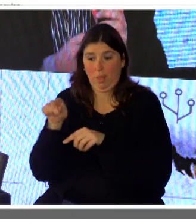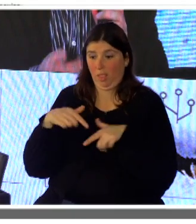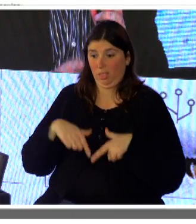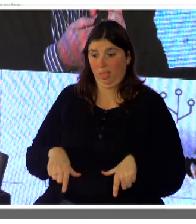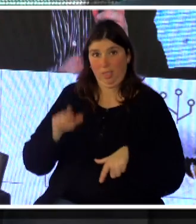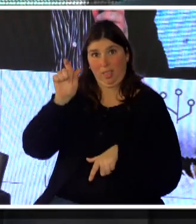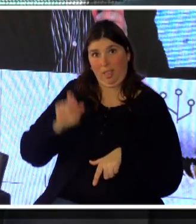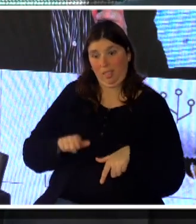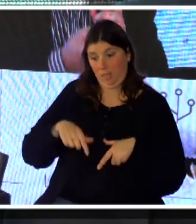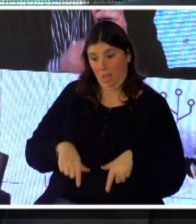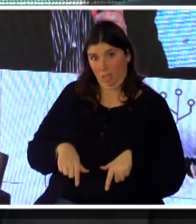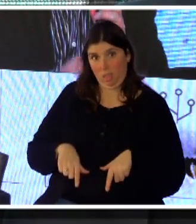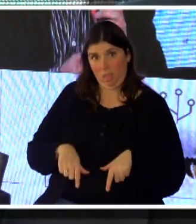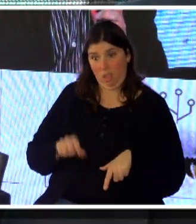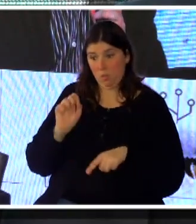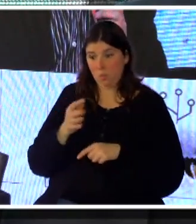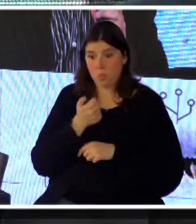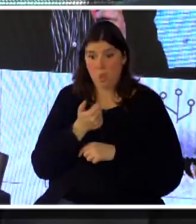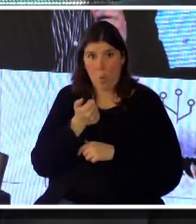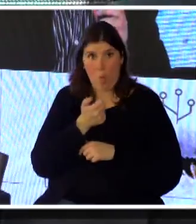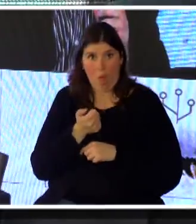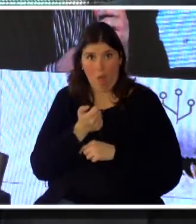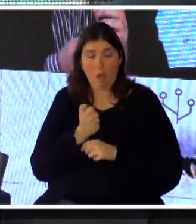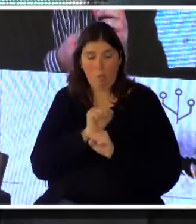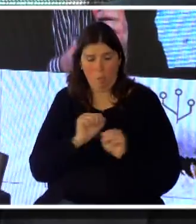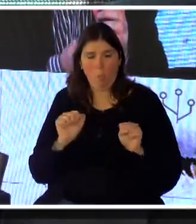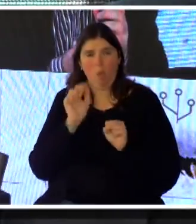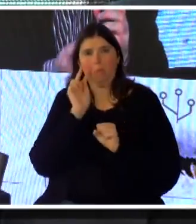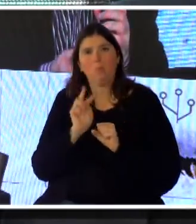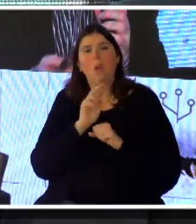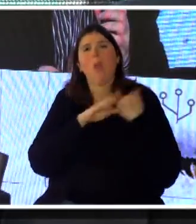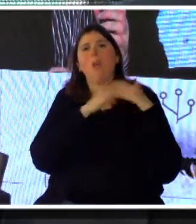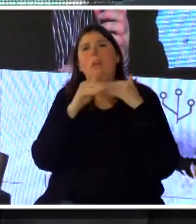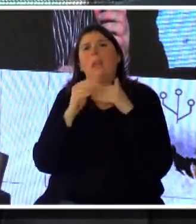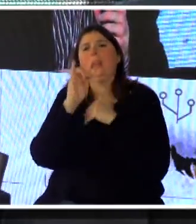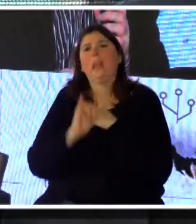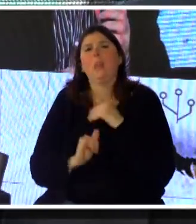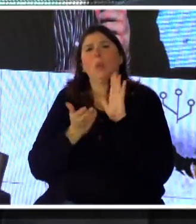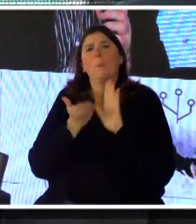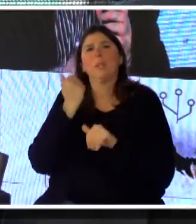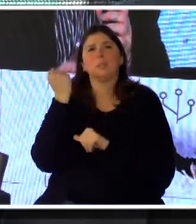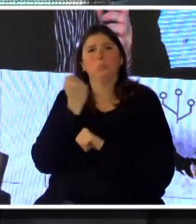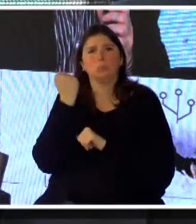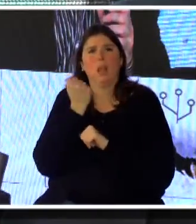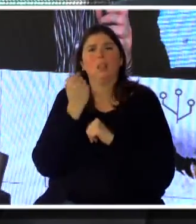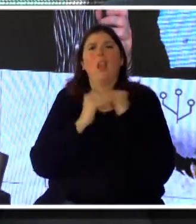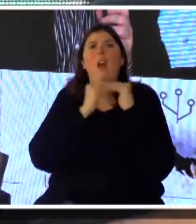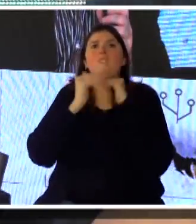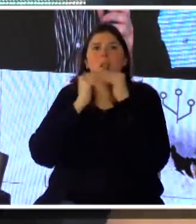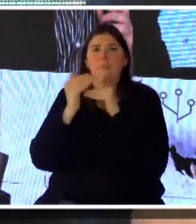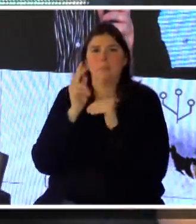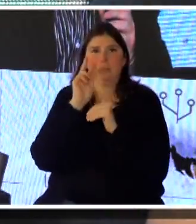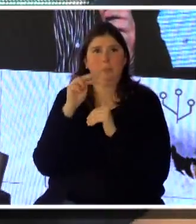visualizar desde su propio celular el intendente, cómo están avanzando los indicadores más relevantes, y bueno, aquí hay un pequeño videito,